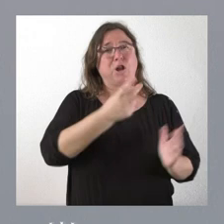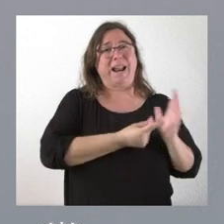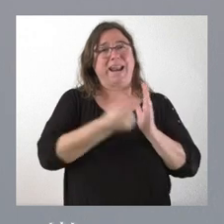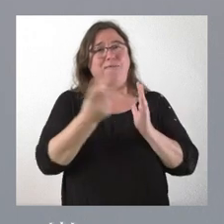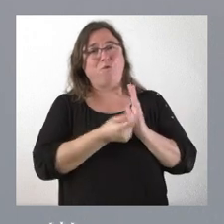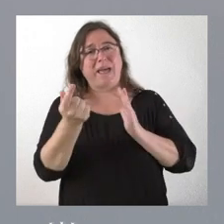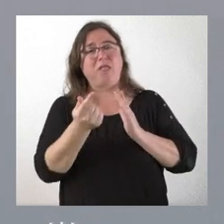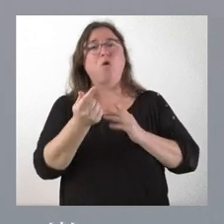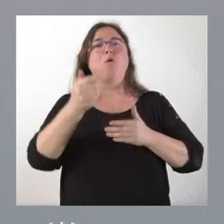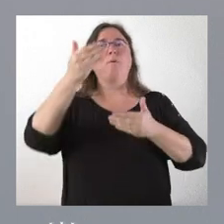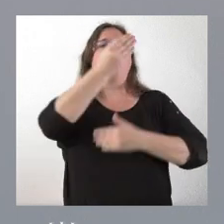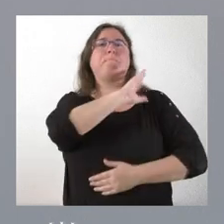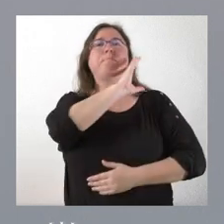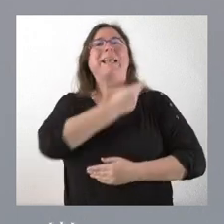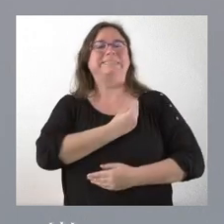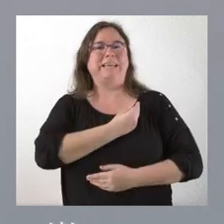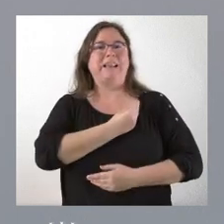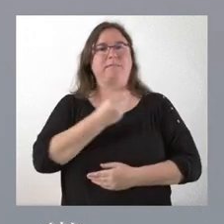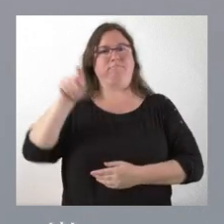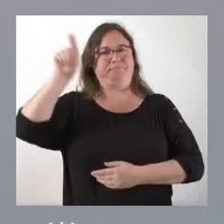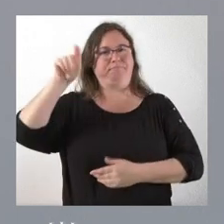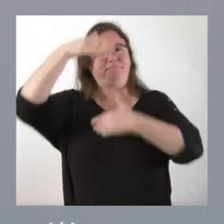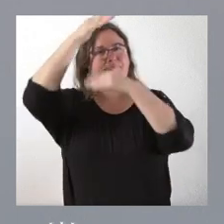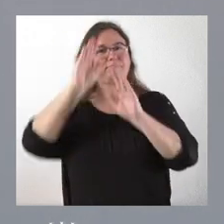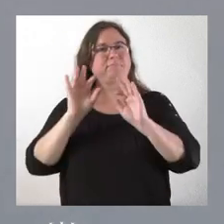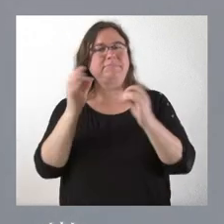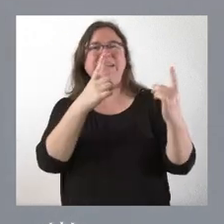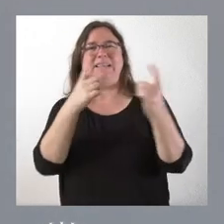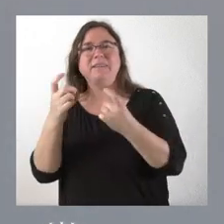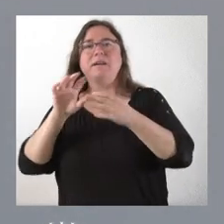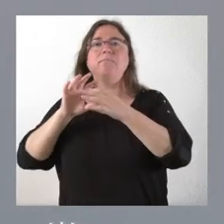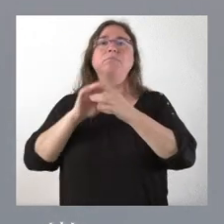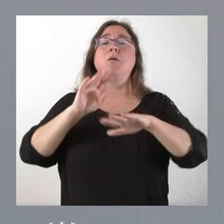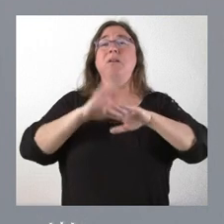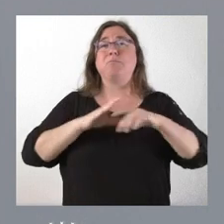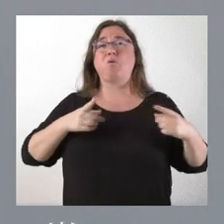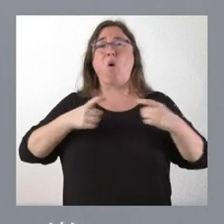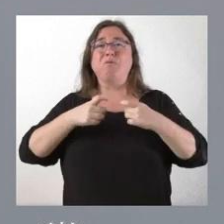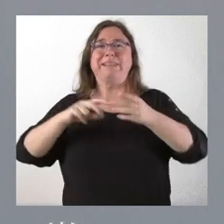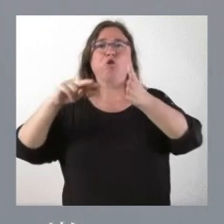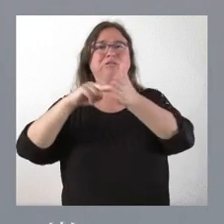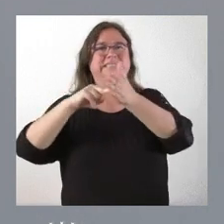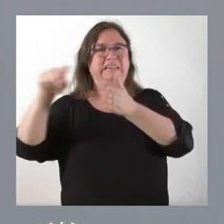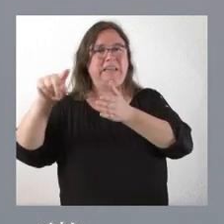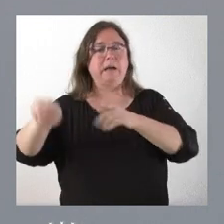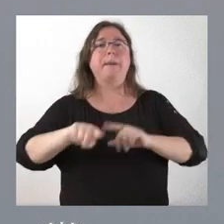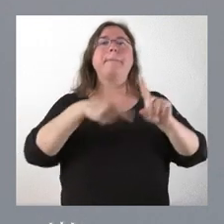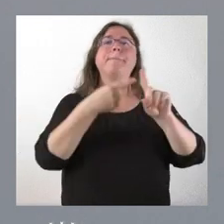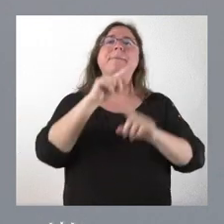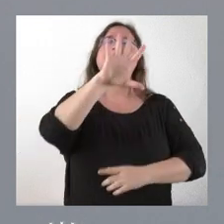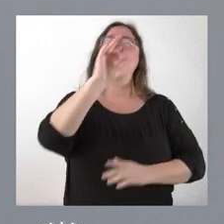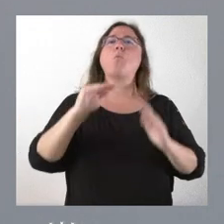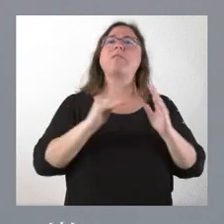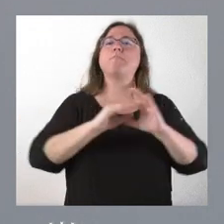Palestina en Oriente Próximo para atender sus necesidades en relación con el conflicto de Siria y 50.000 euros para el grupo de